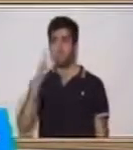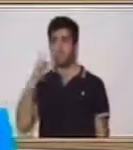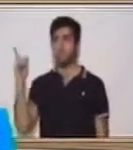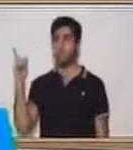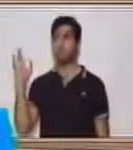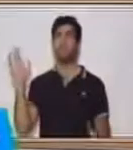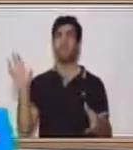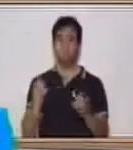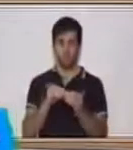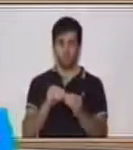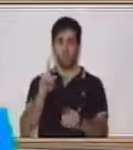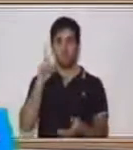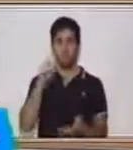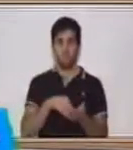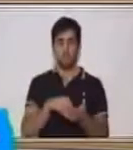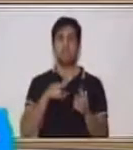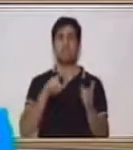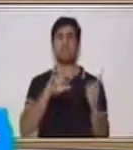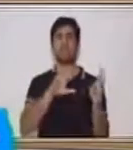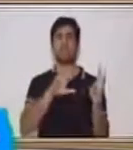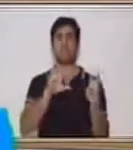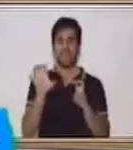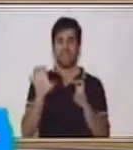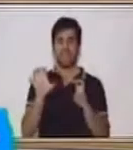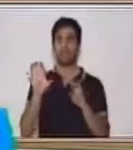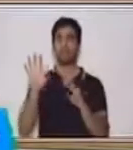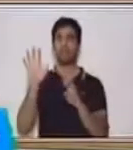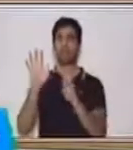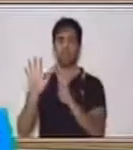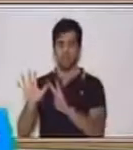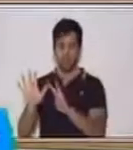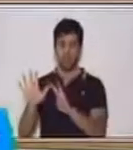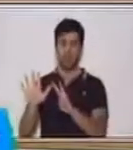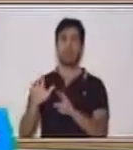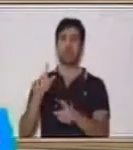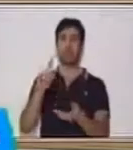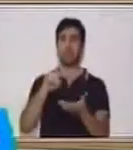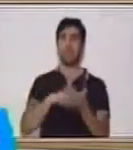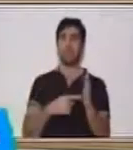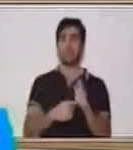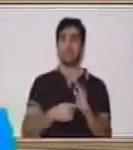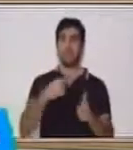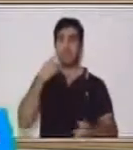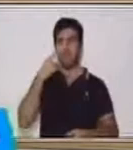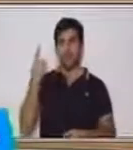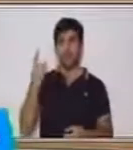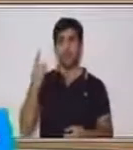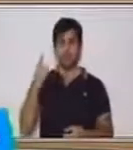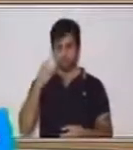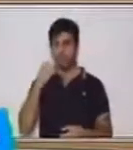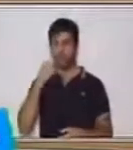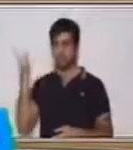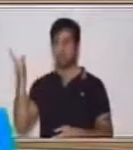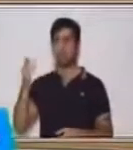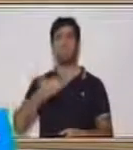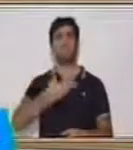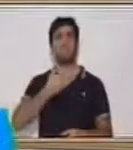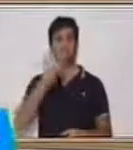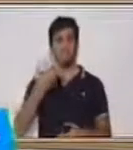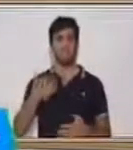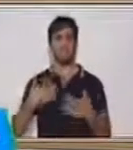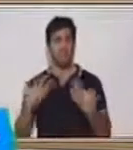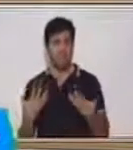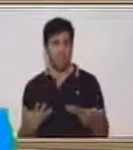Mil setecientos siete, eso es lo que representa esta cantidad. ¿Ves qué fácil es